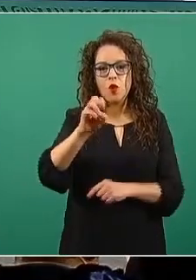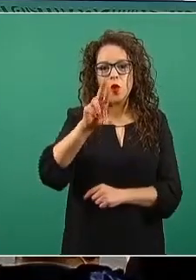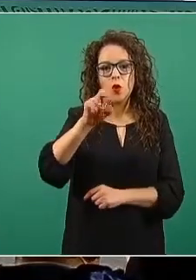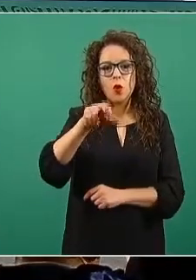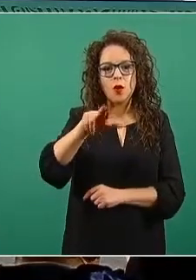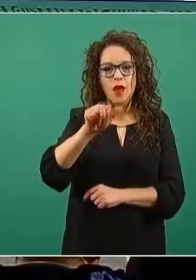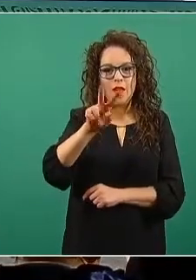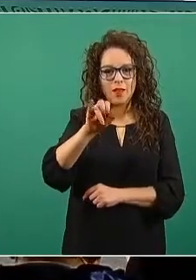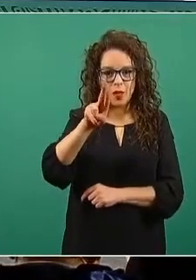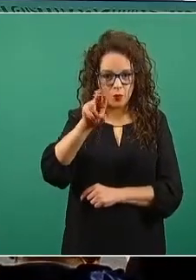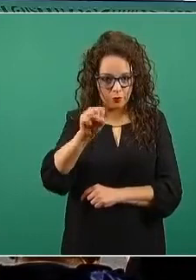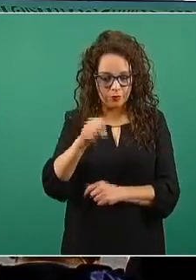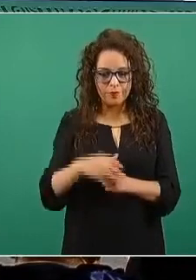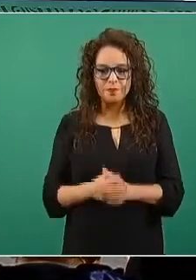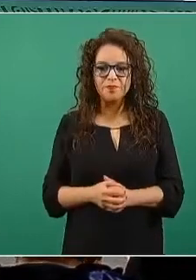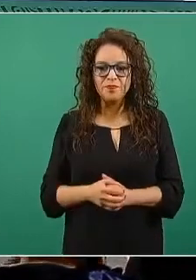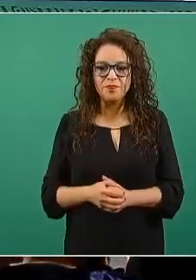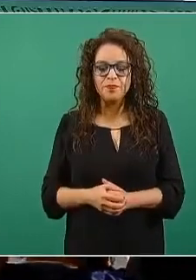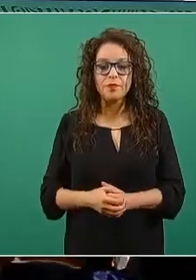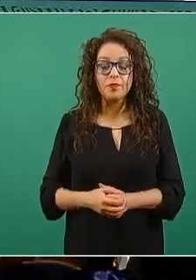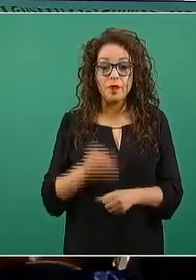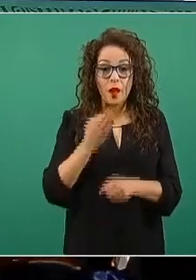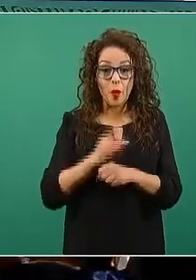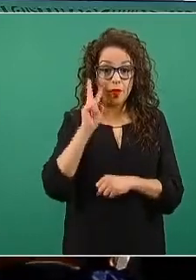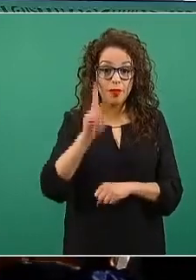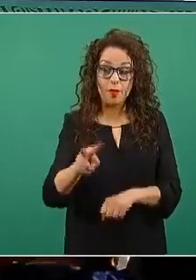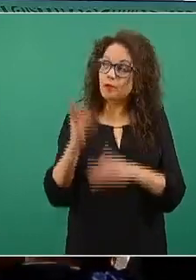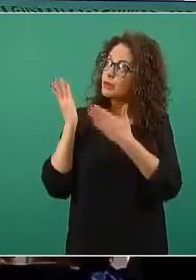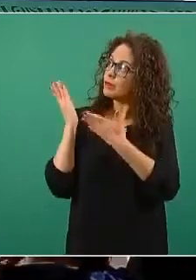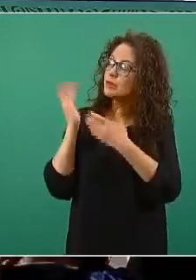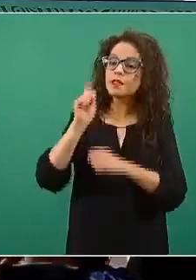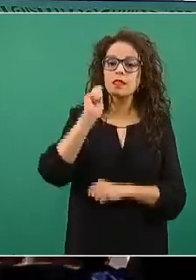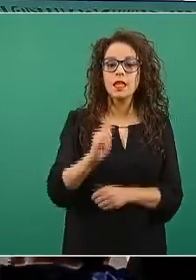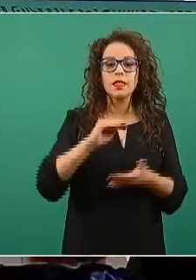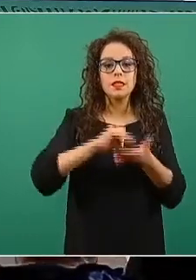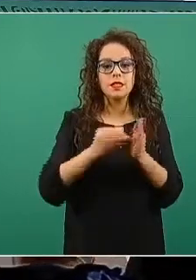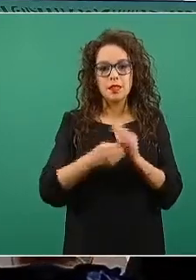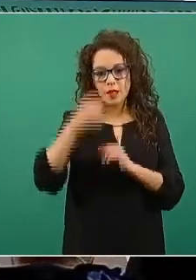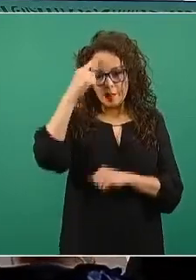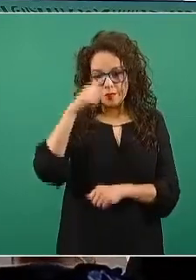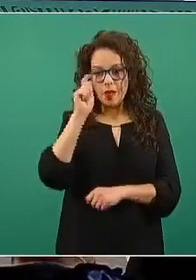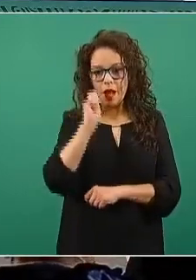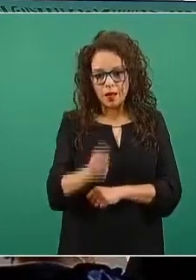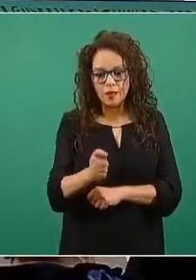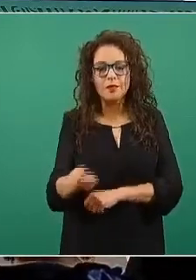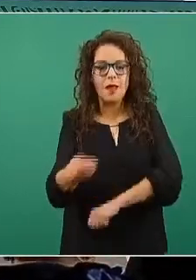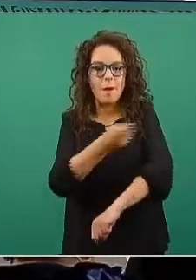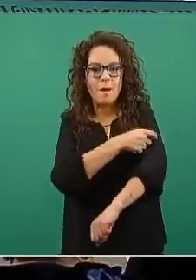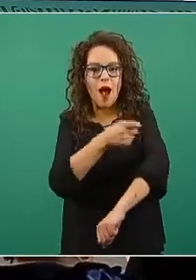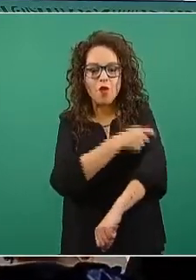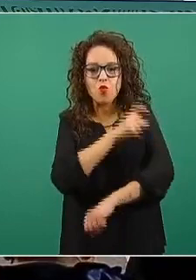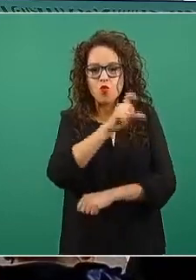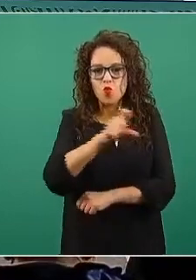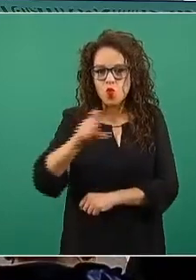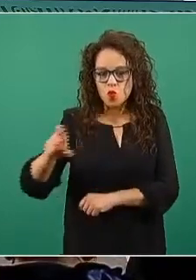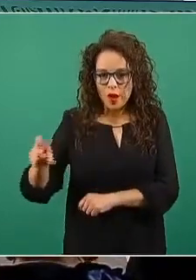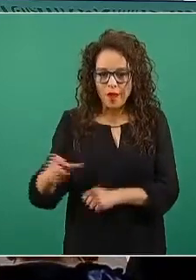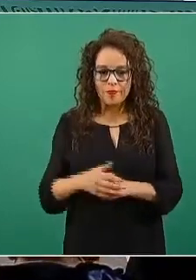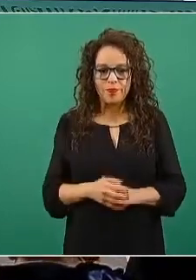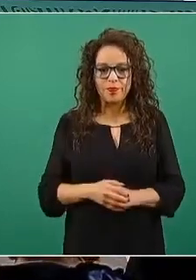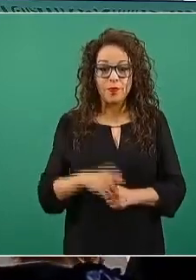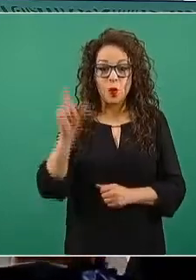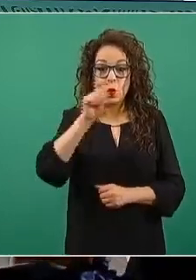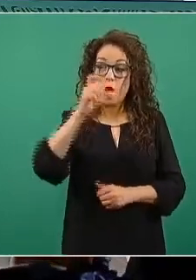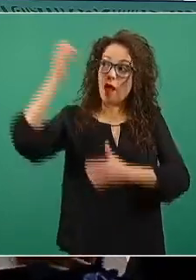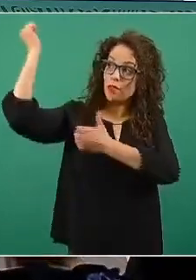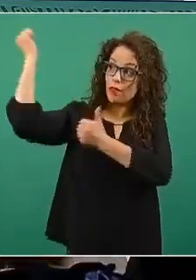bueno, este es el avance de la Estrategia Nacional de Vacunación. Como pueden ver, evidentemente cada vez que tenemos el arribo de